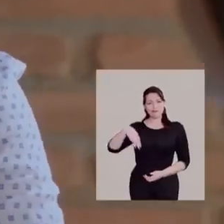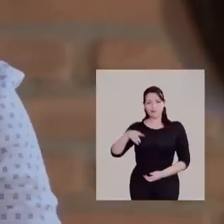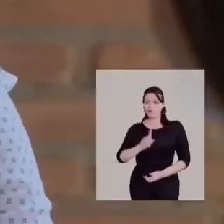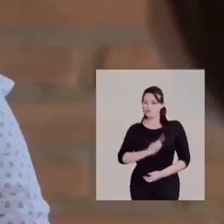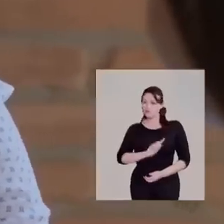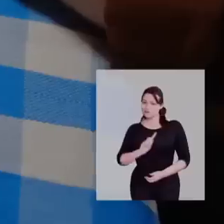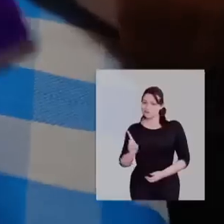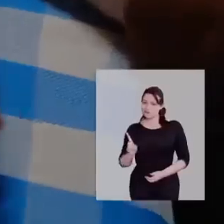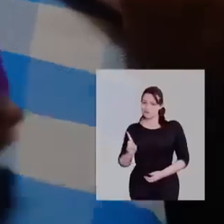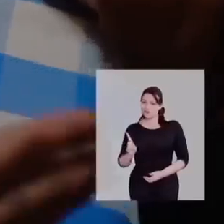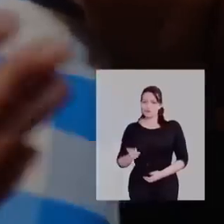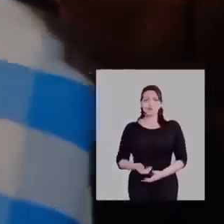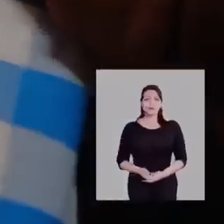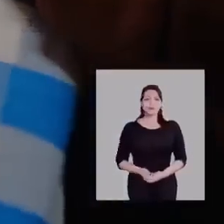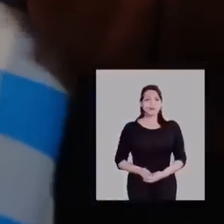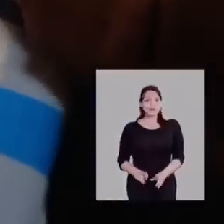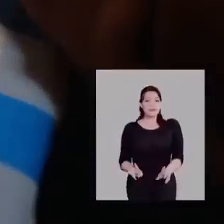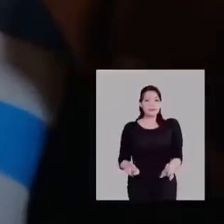No.